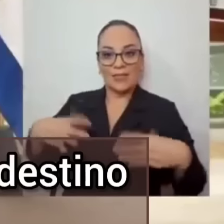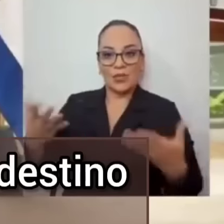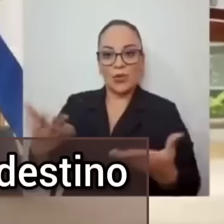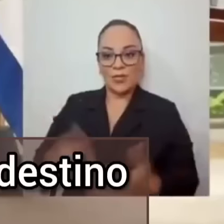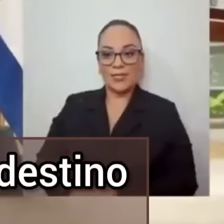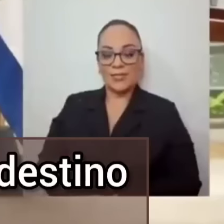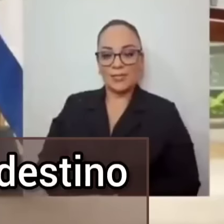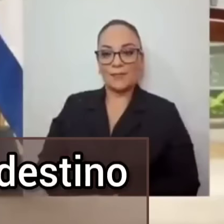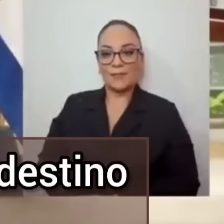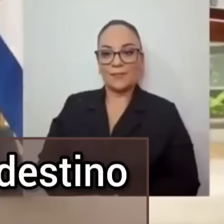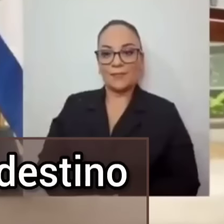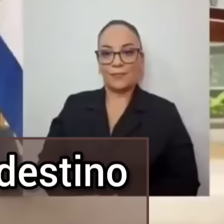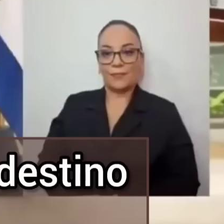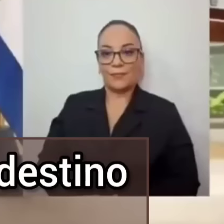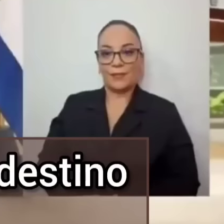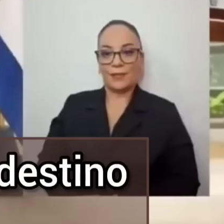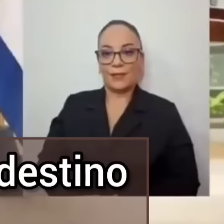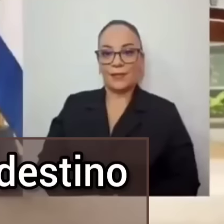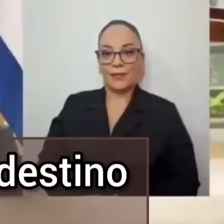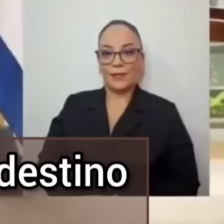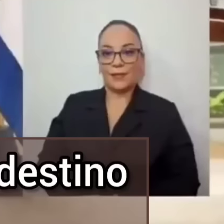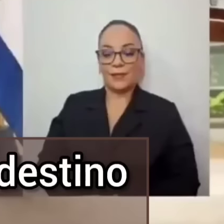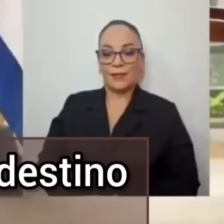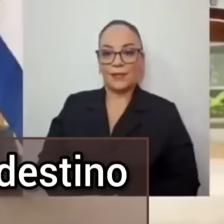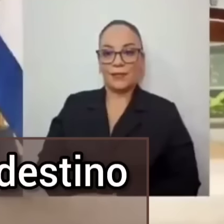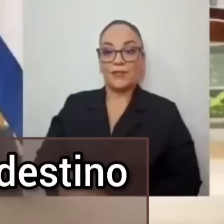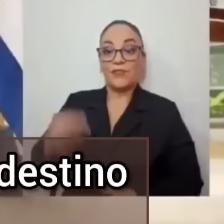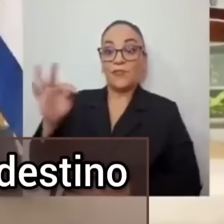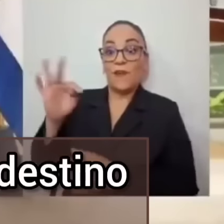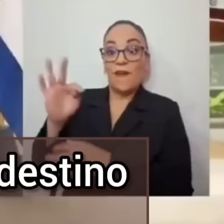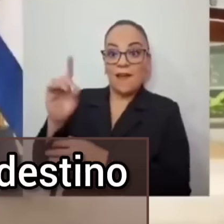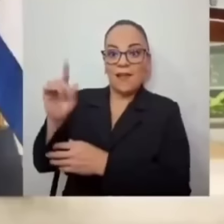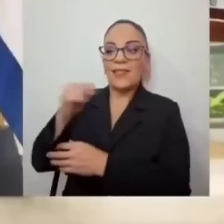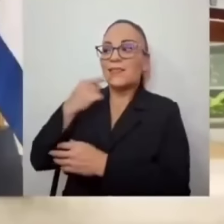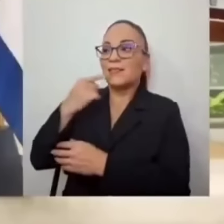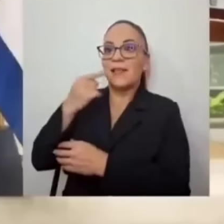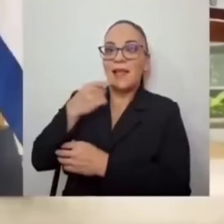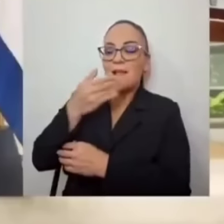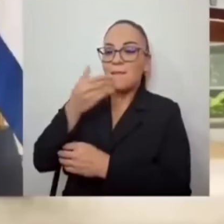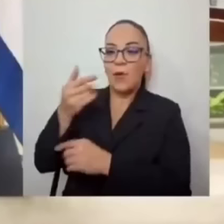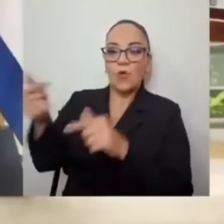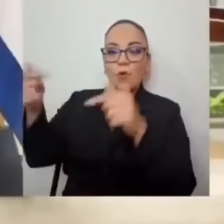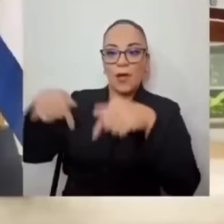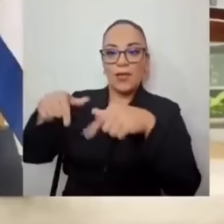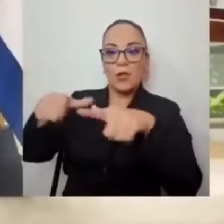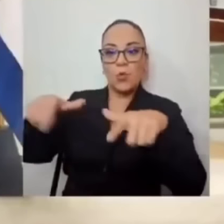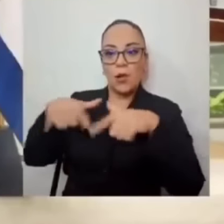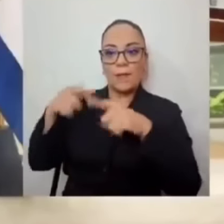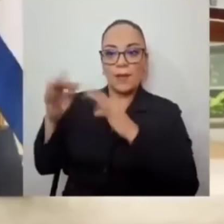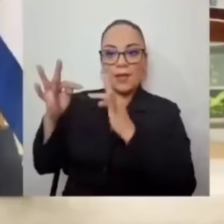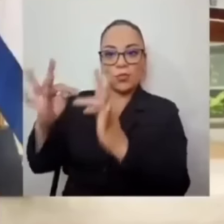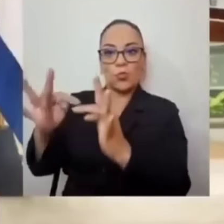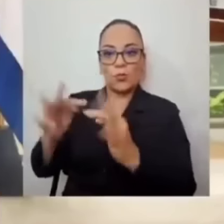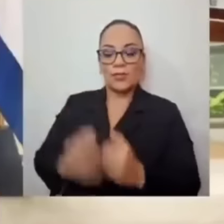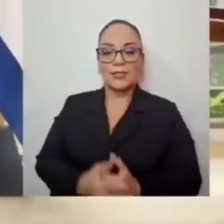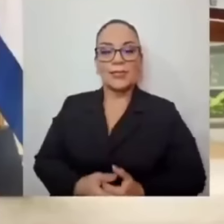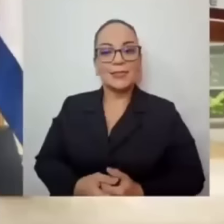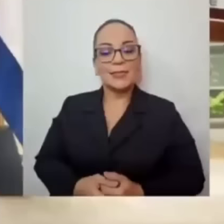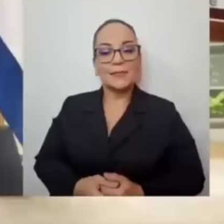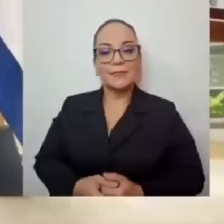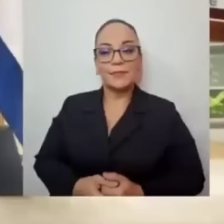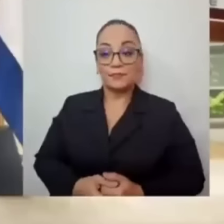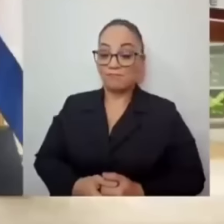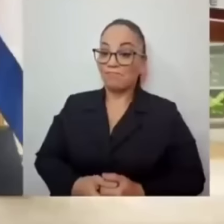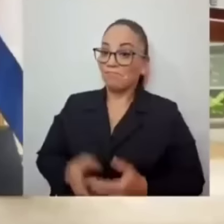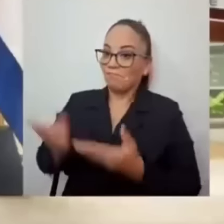Travel and Leisure dice, somos el mejor destino para este año. Bueno, yo lo que digo antes de que usted nos